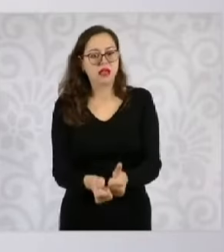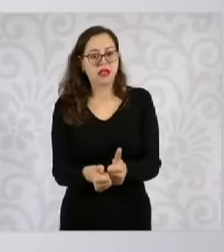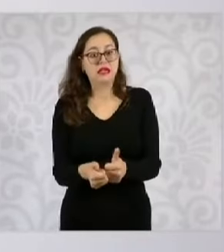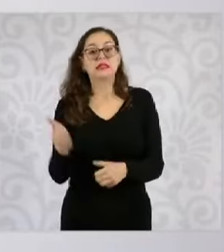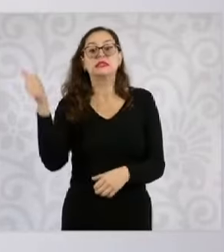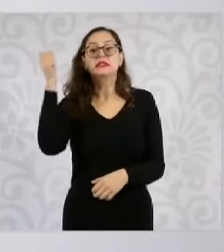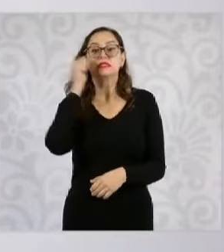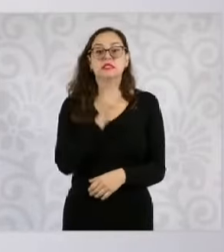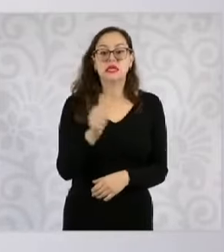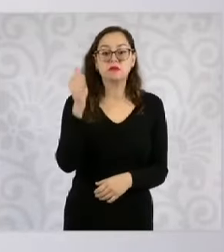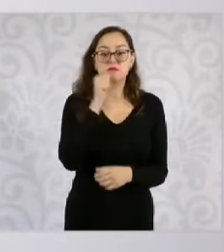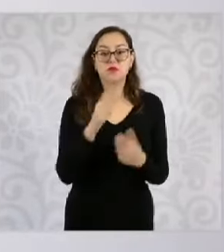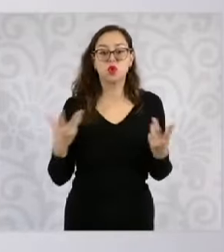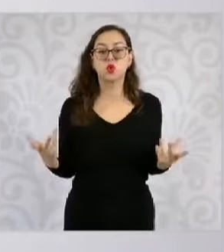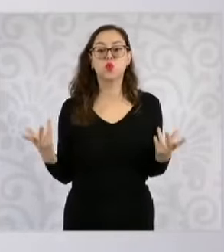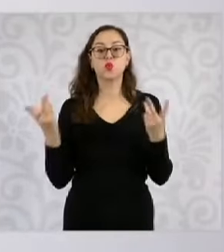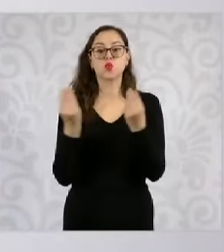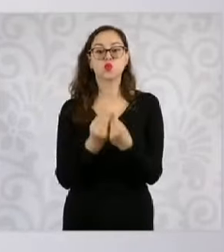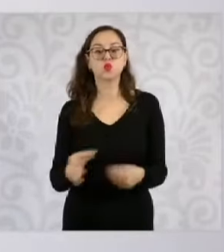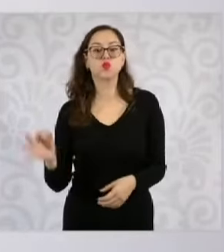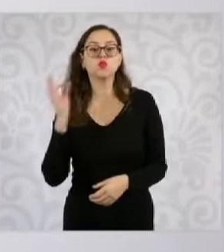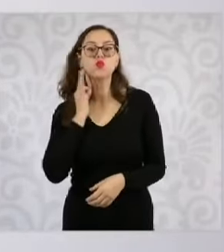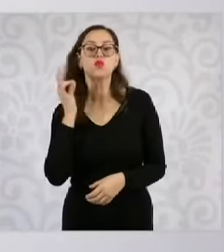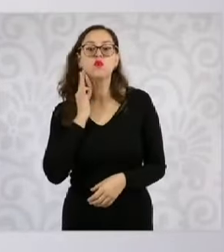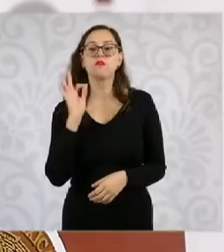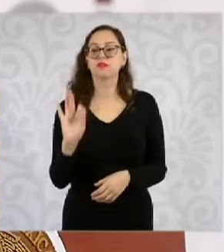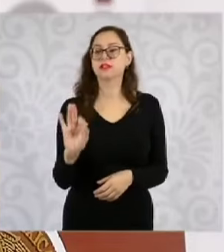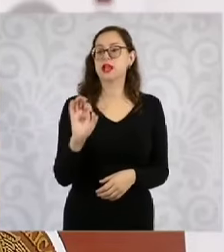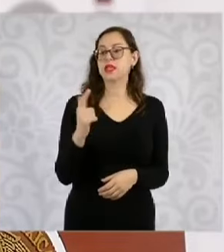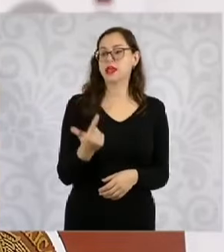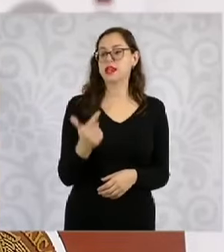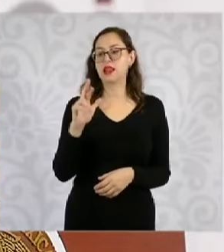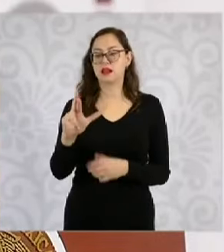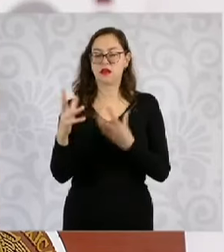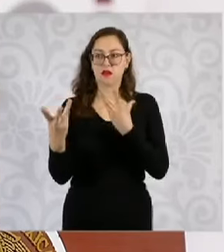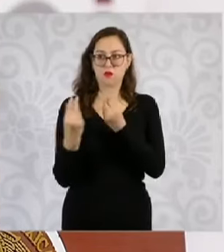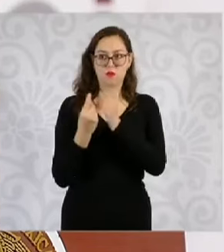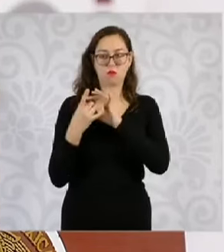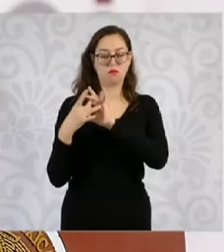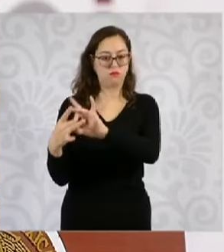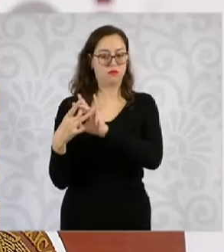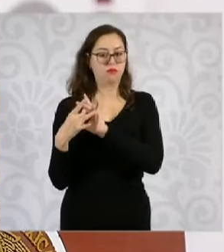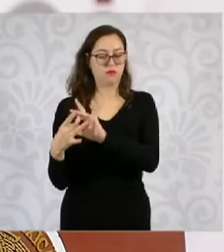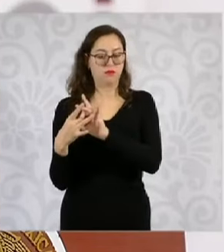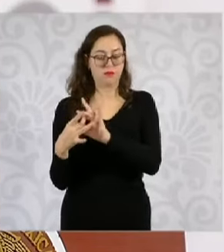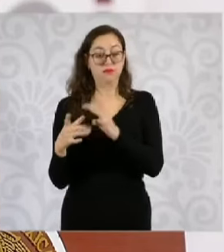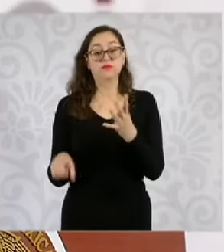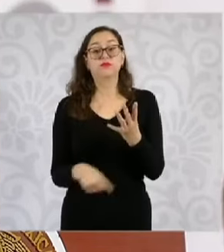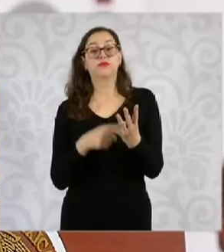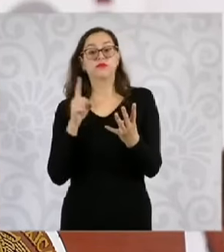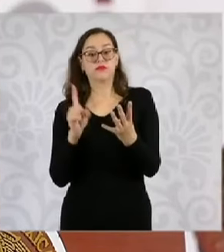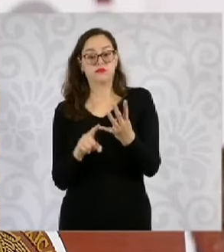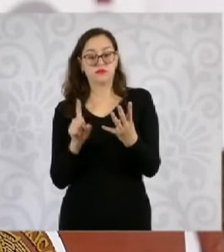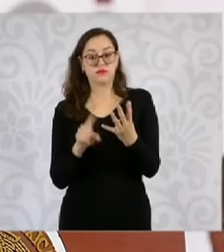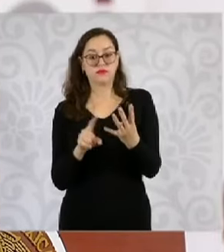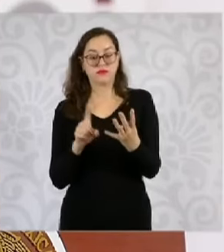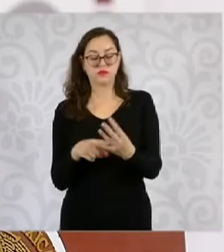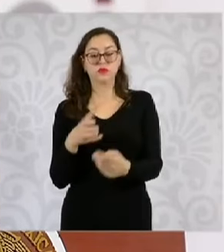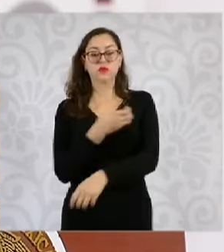absoluta coordinación con la Fiscalía General de la República. El cuarto eje de nuestra estrategia es la coordinación.